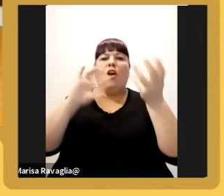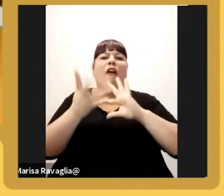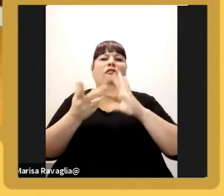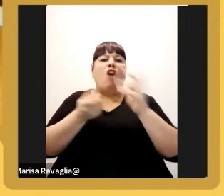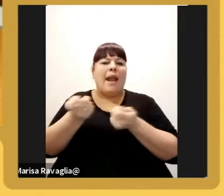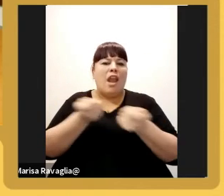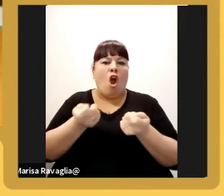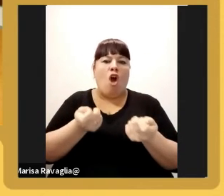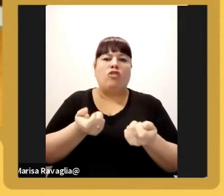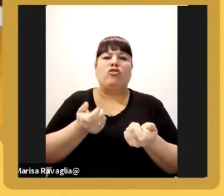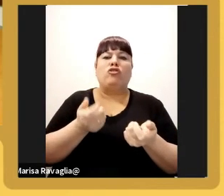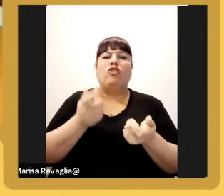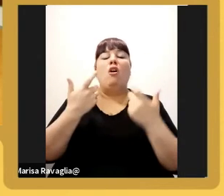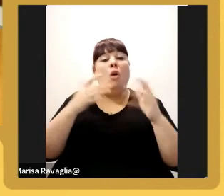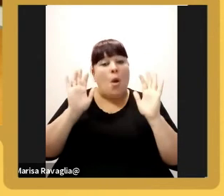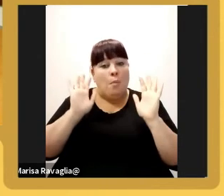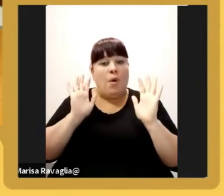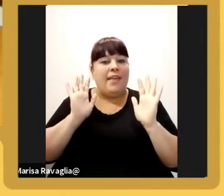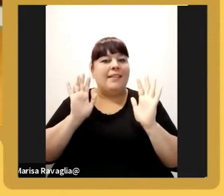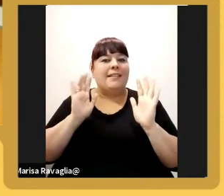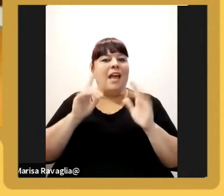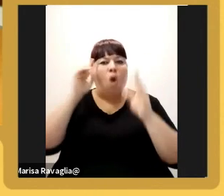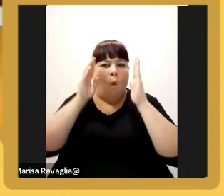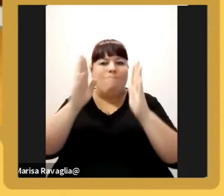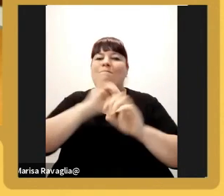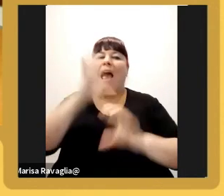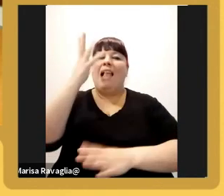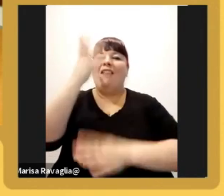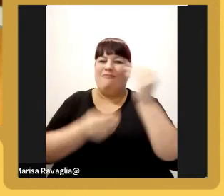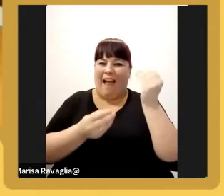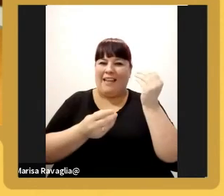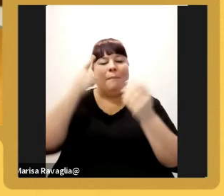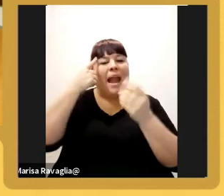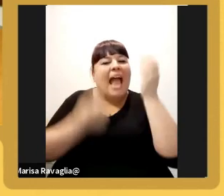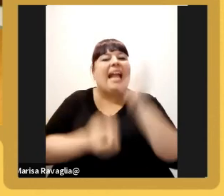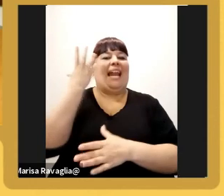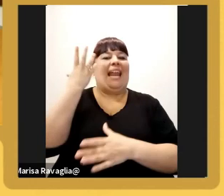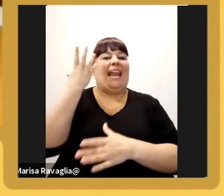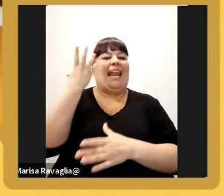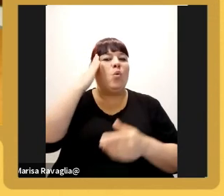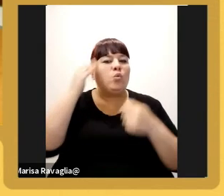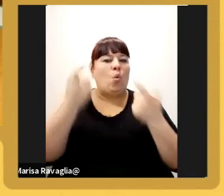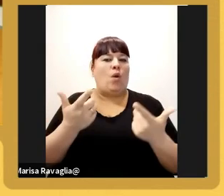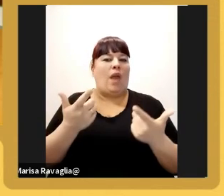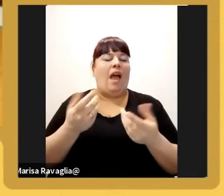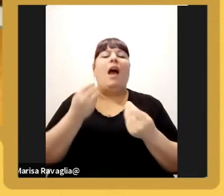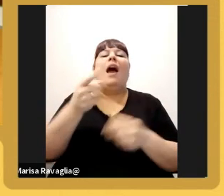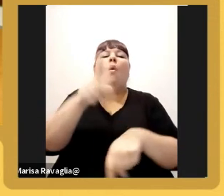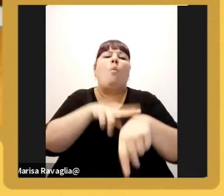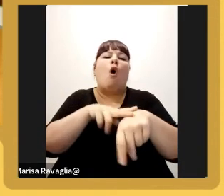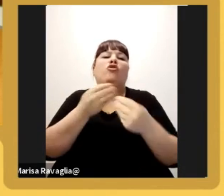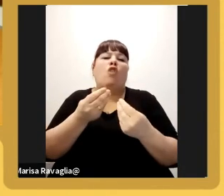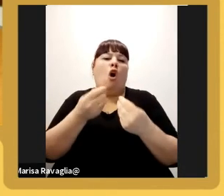y quizás no dándole el foco adecuado a la creación de la cultura qué recomendación